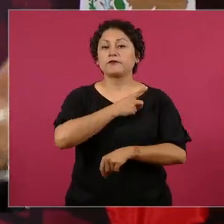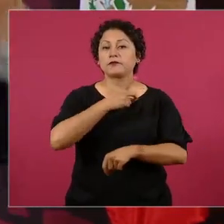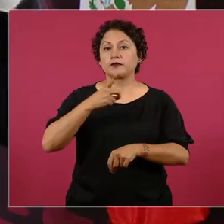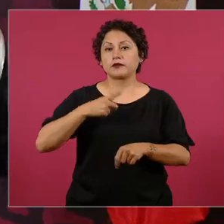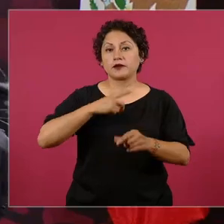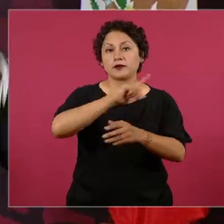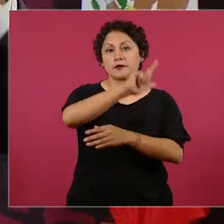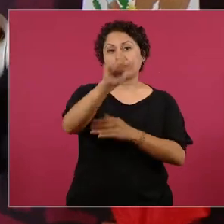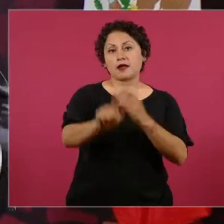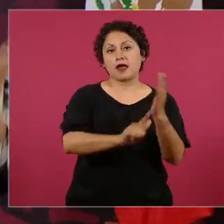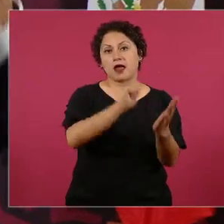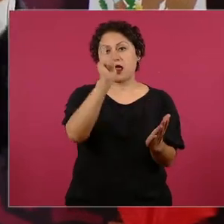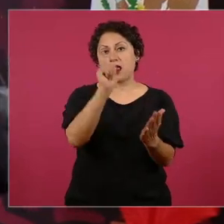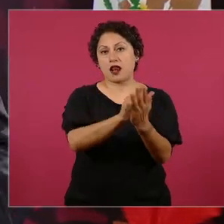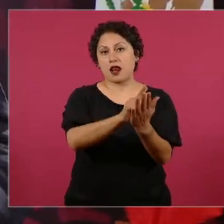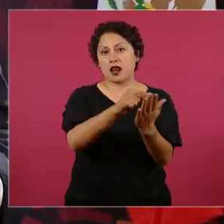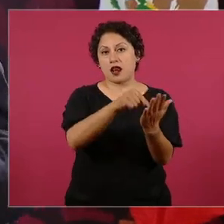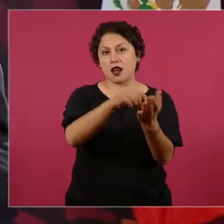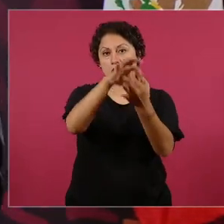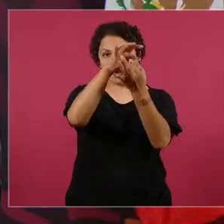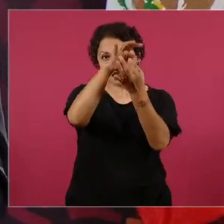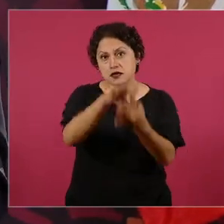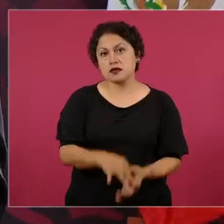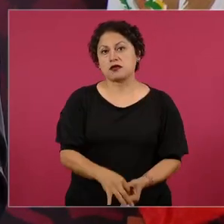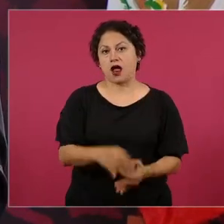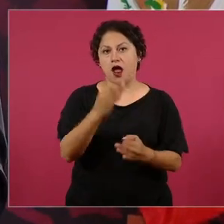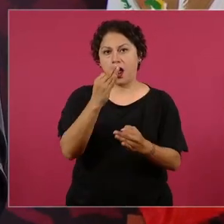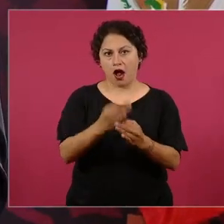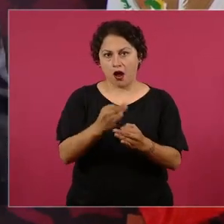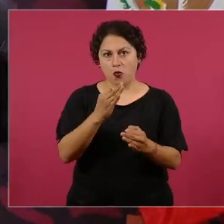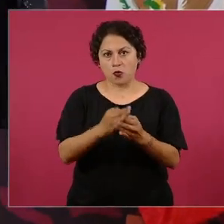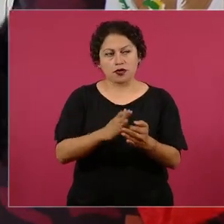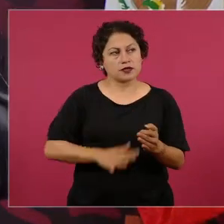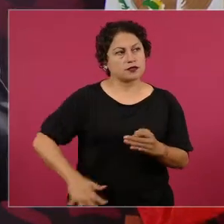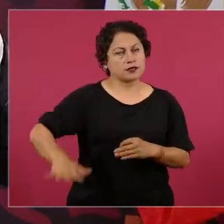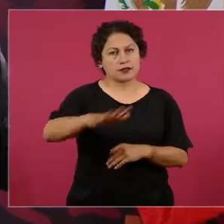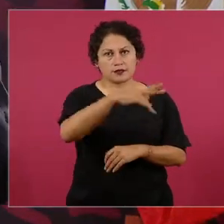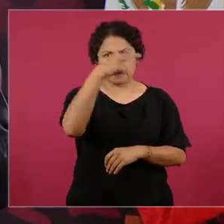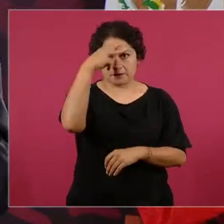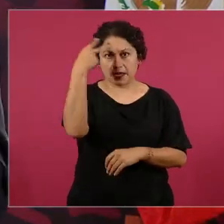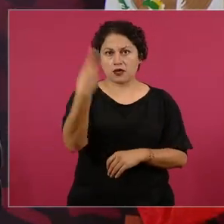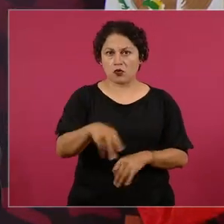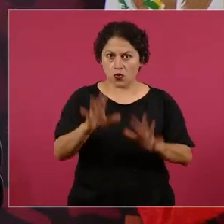ahora hay un auténtico Estado de Derecho no de chueco